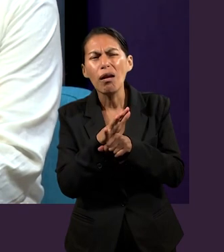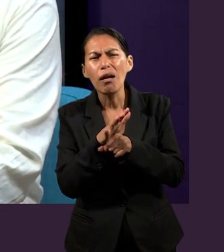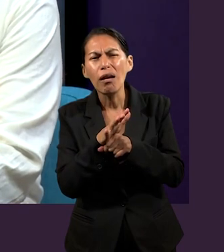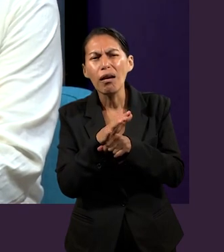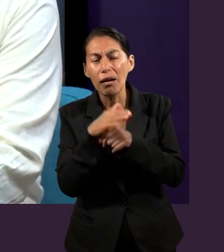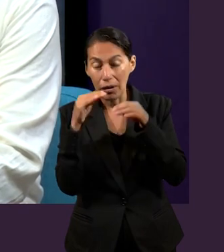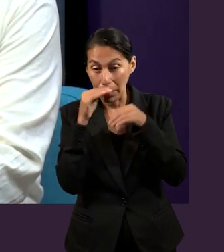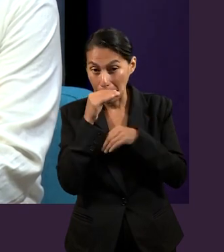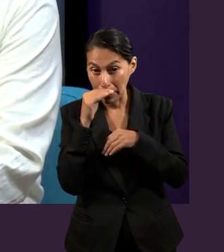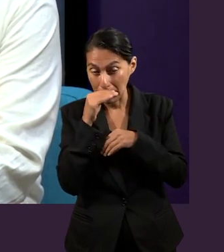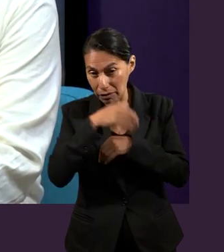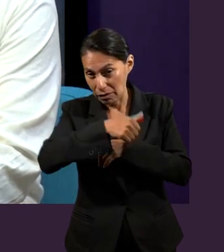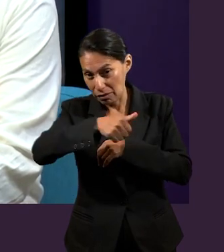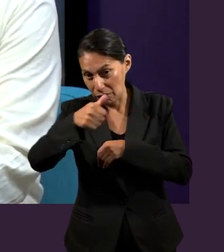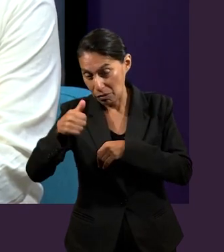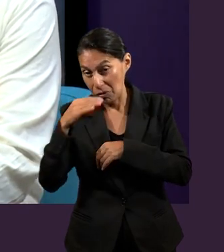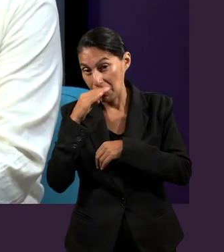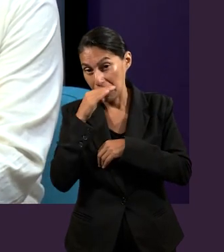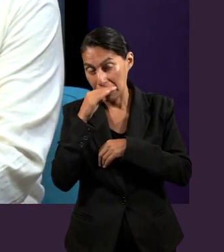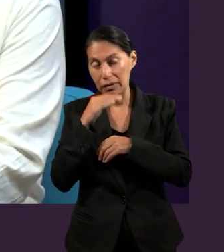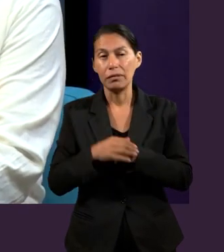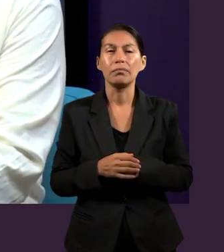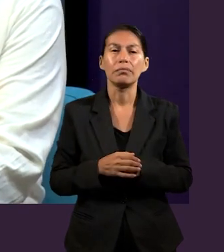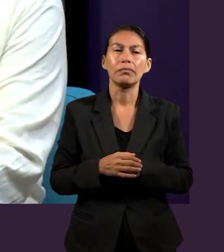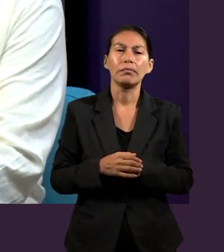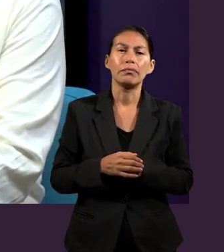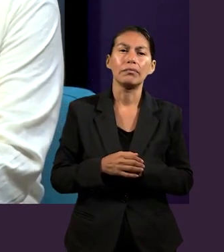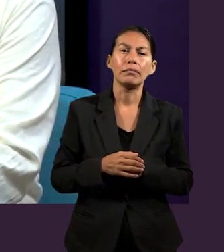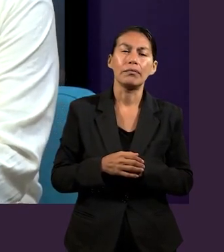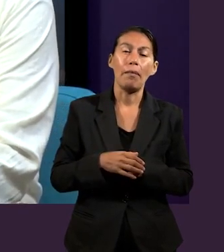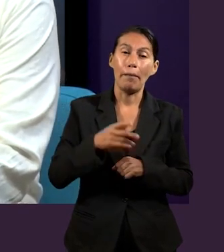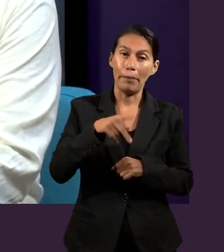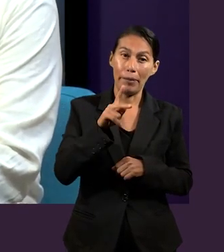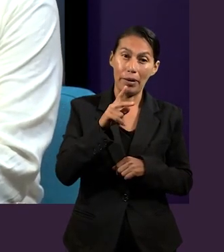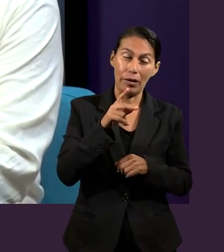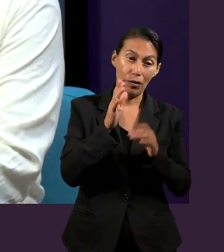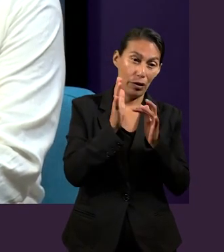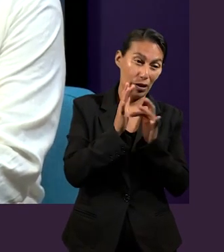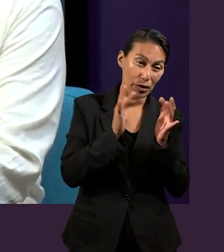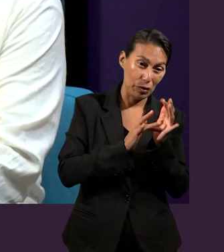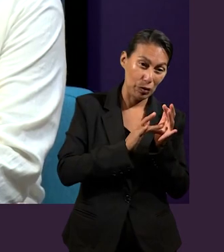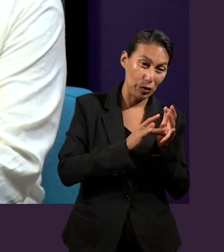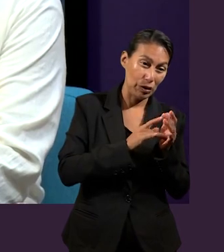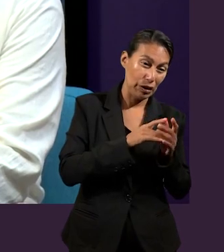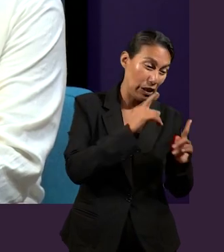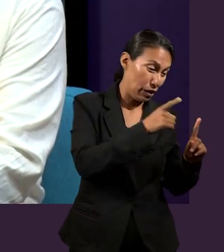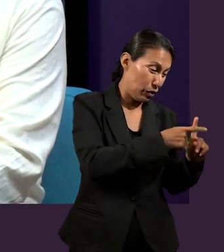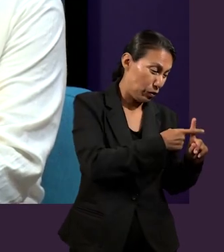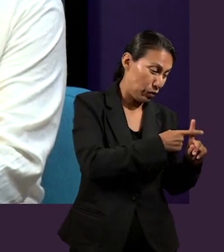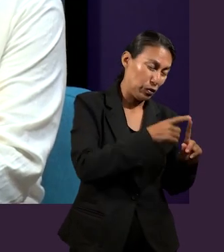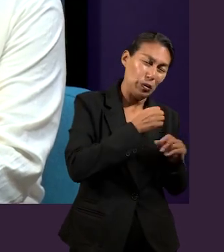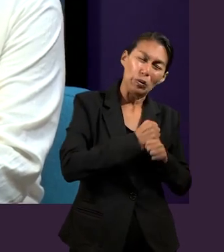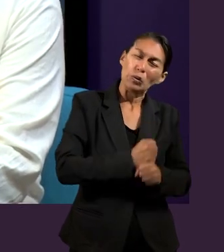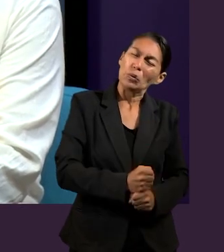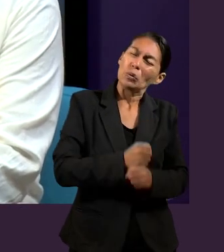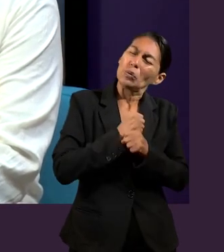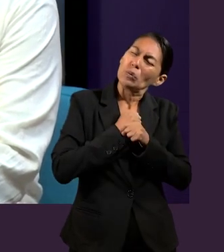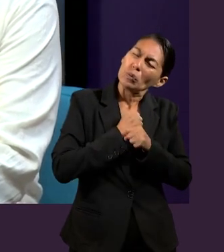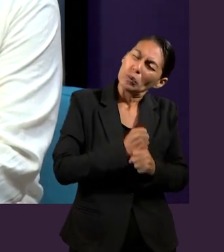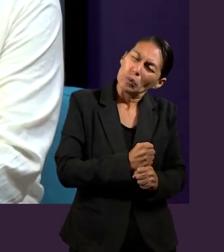gratis para cada uno de nosotros. Ahora, esa gracia que fue la muerte de Cristo en la cruz del Calvario